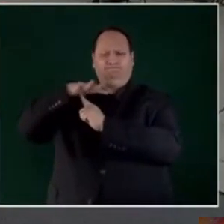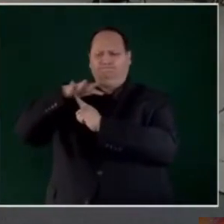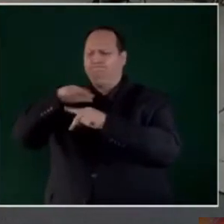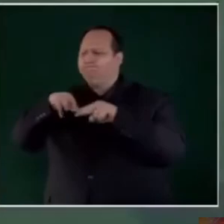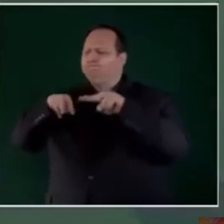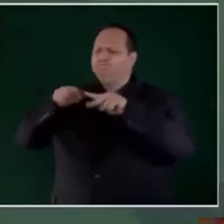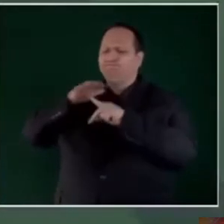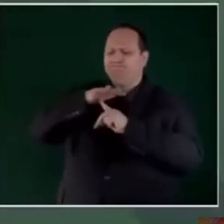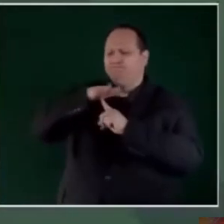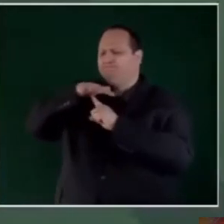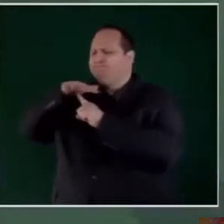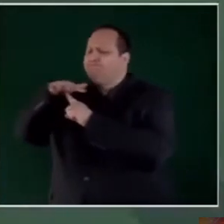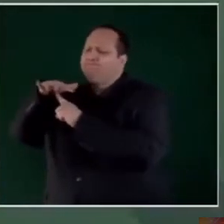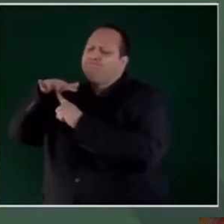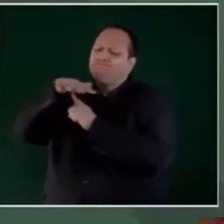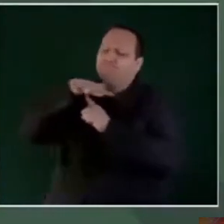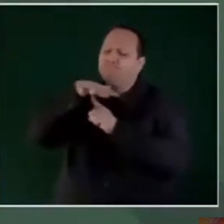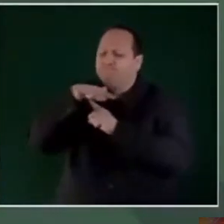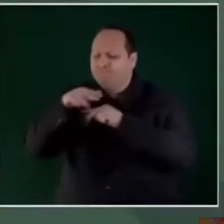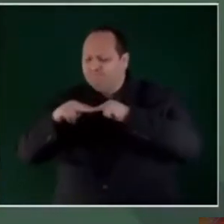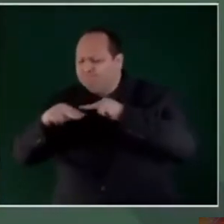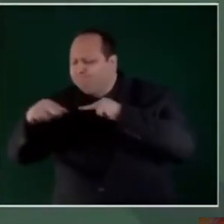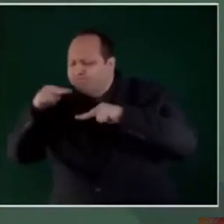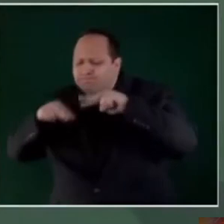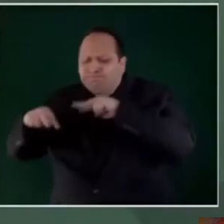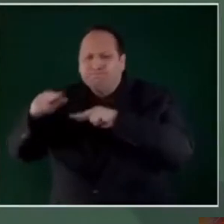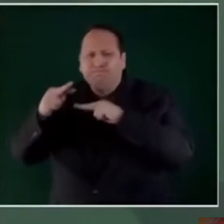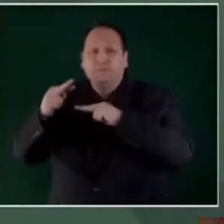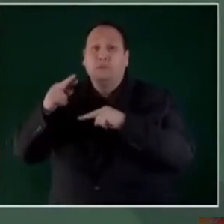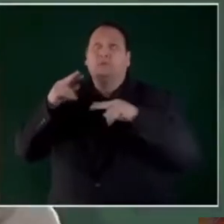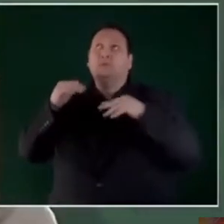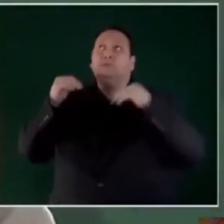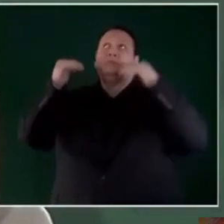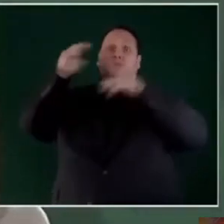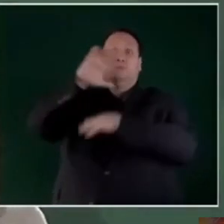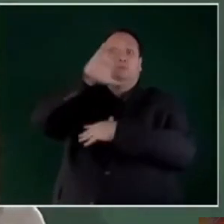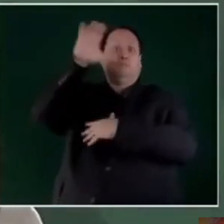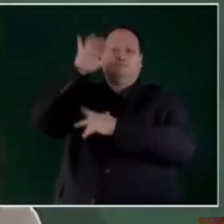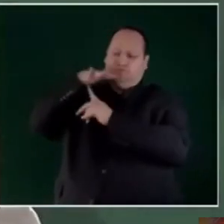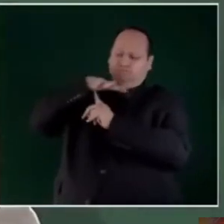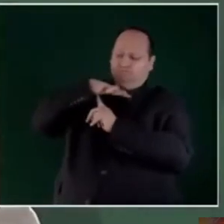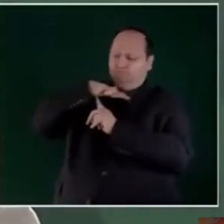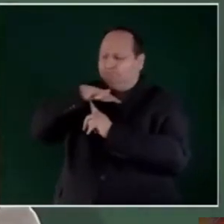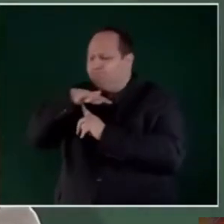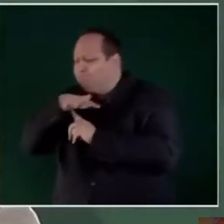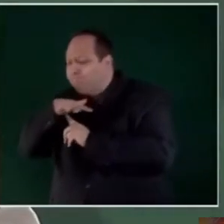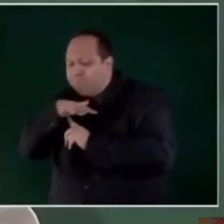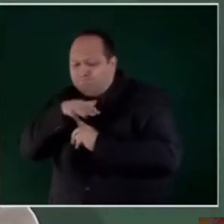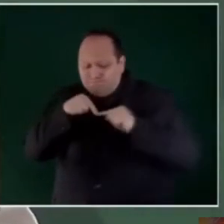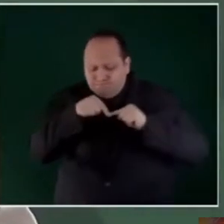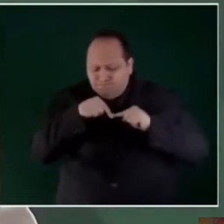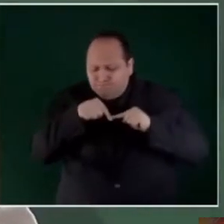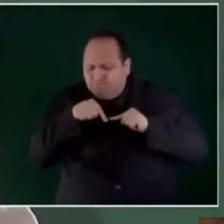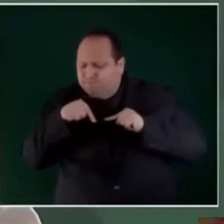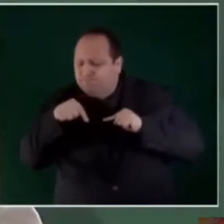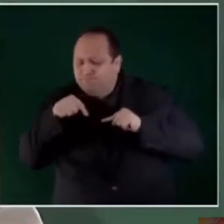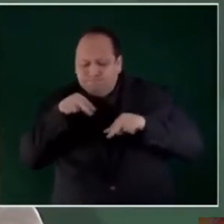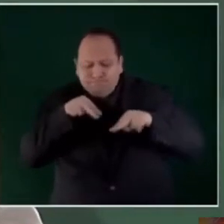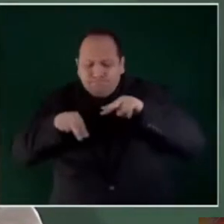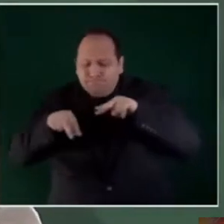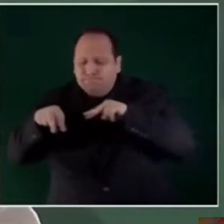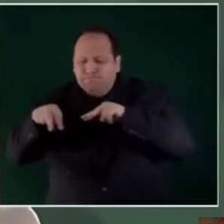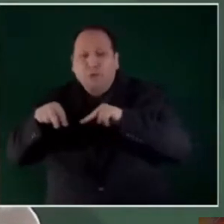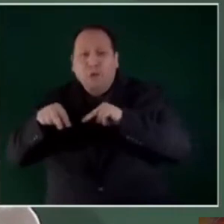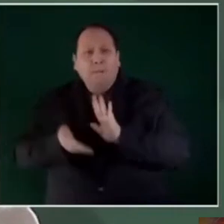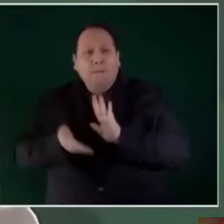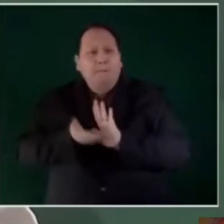de la fuerza aérea. Desde arriba vamos viendo todo el tramo, cómo